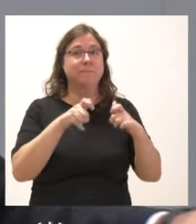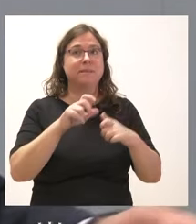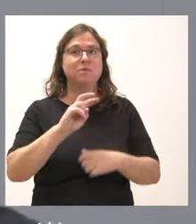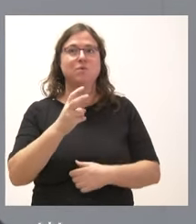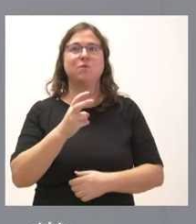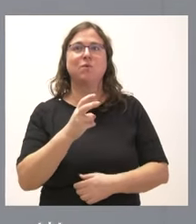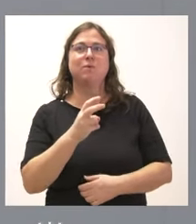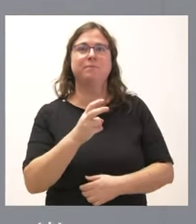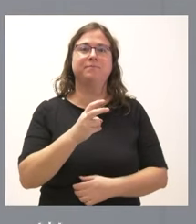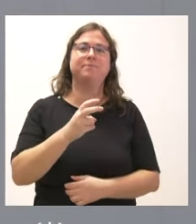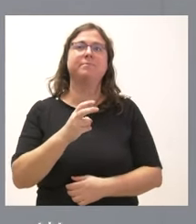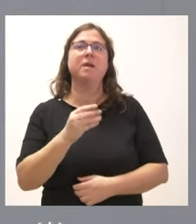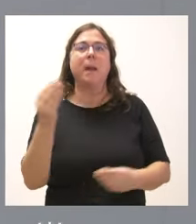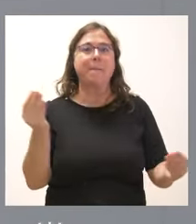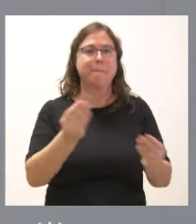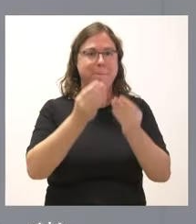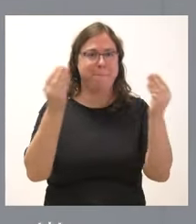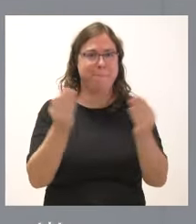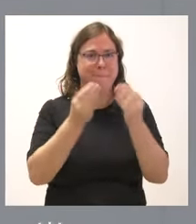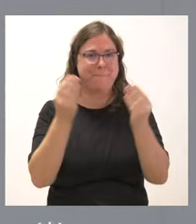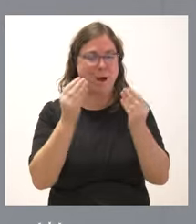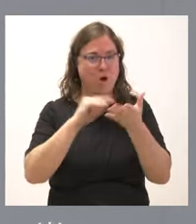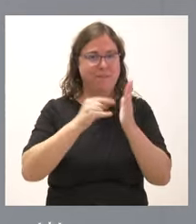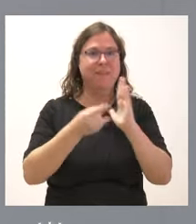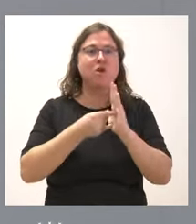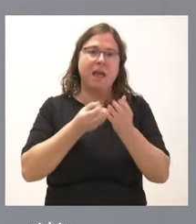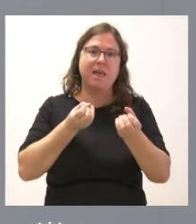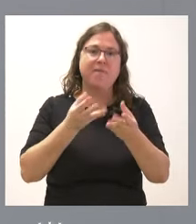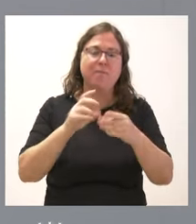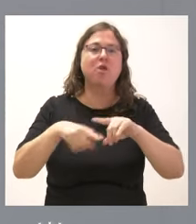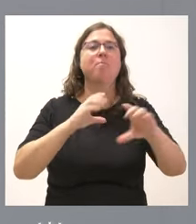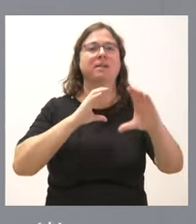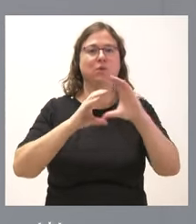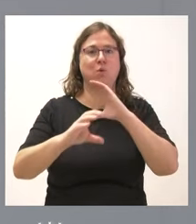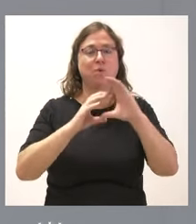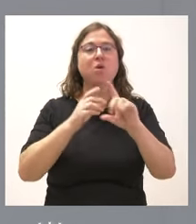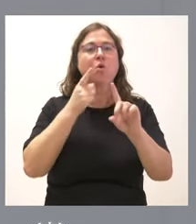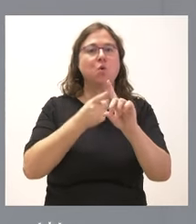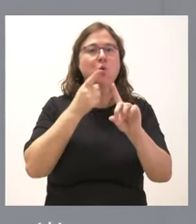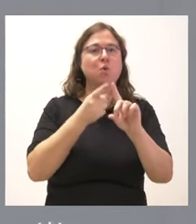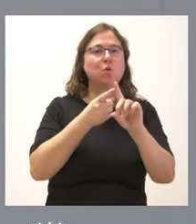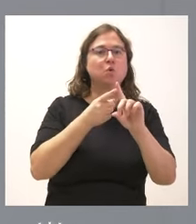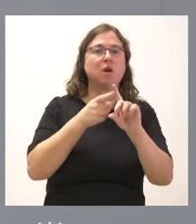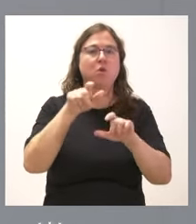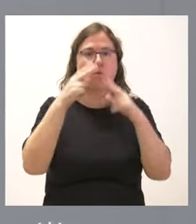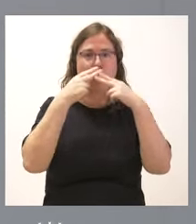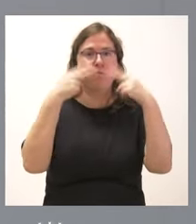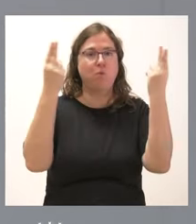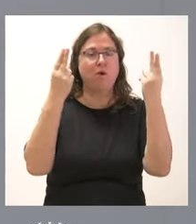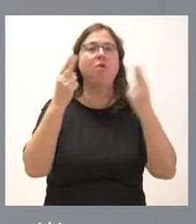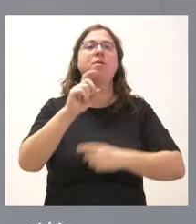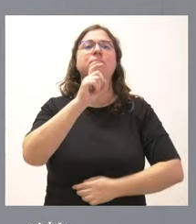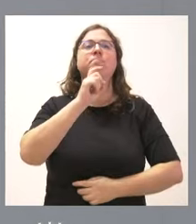mejora de las tecnologías de la información y la comunicación utilizada por los empleados públicos y, por lo tanto, que nos permite una